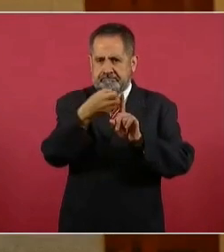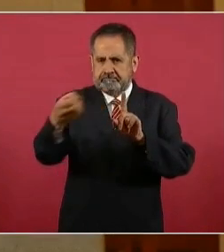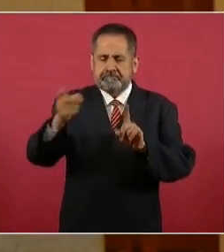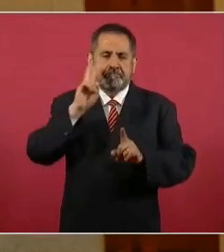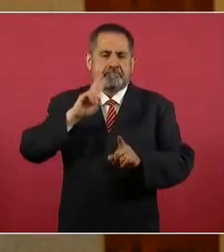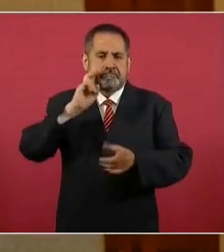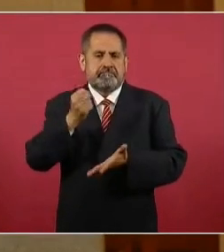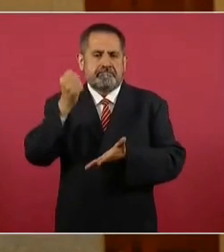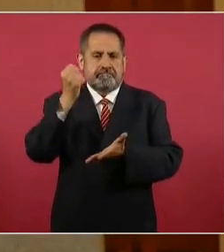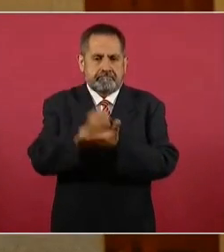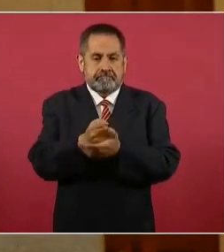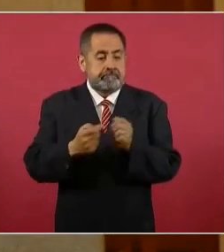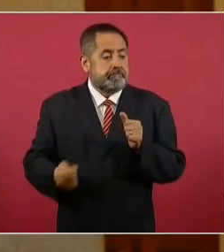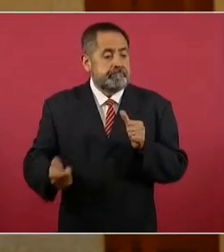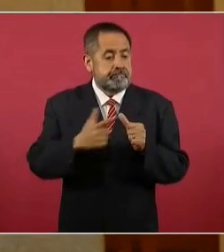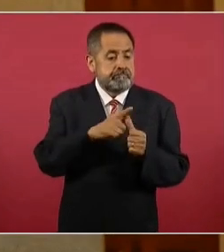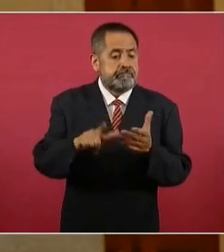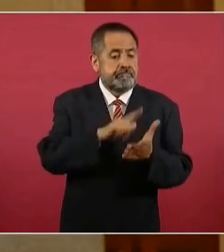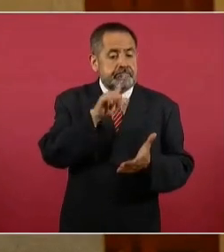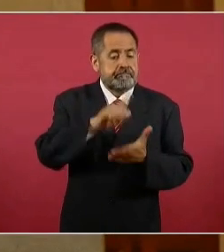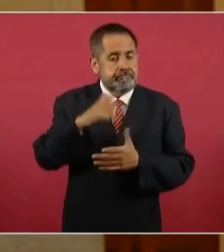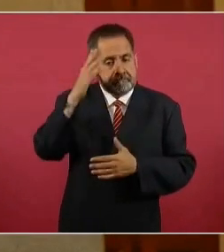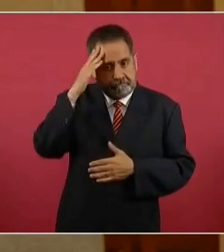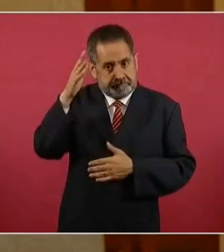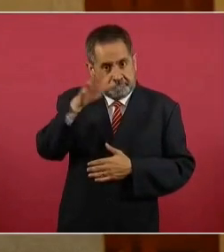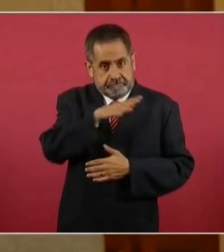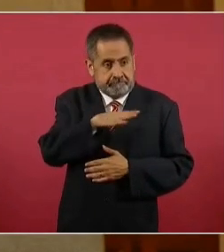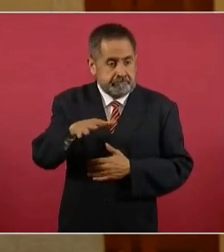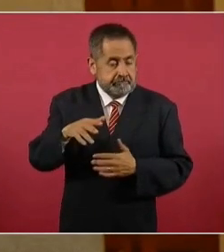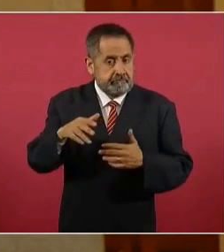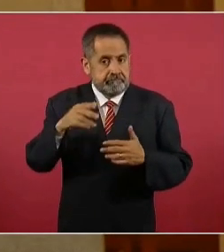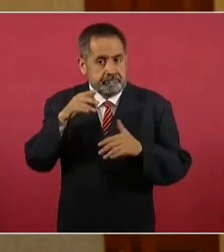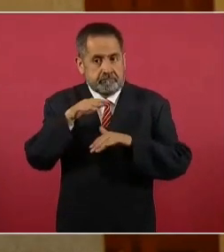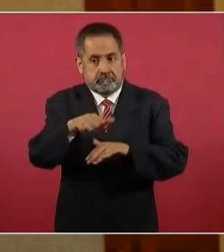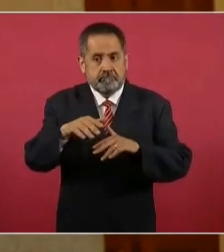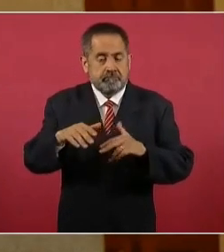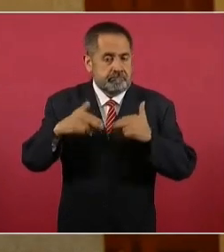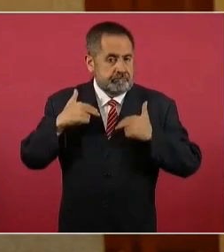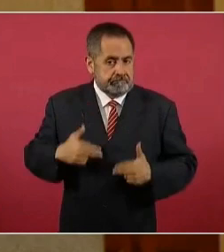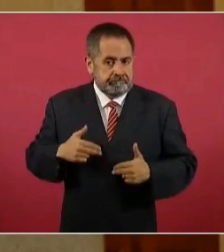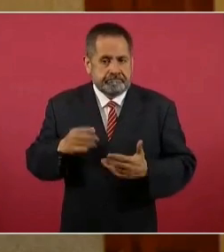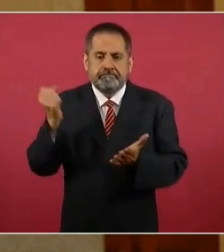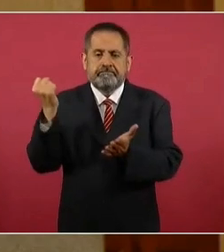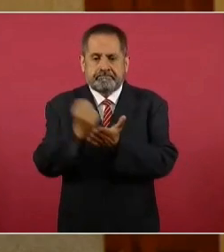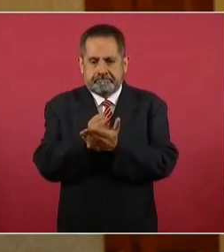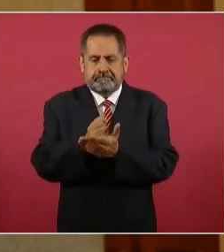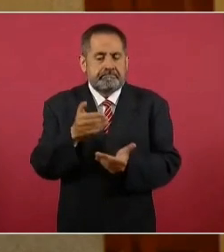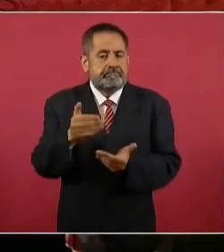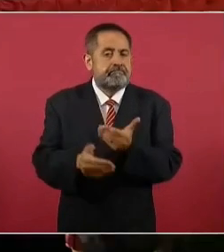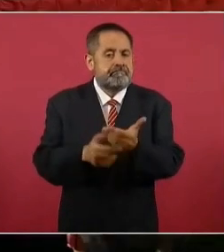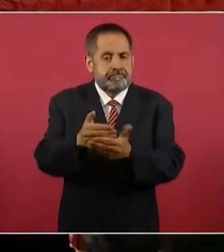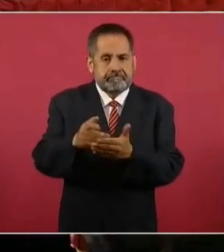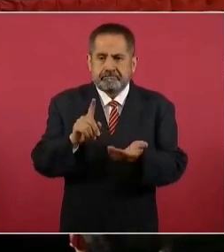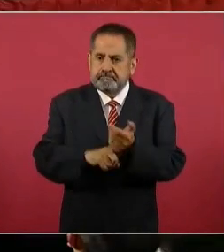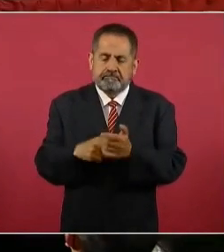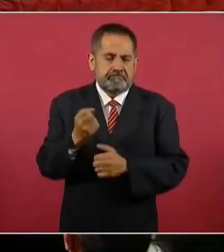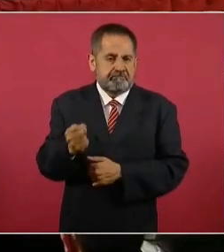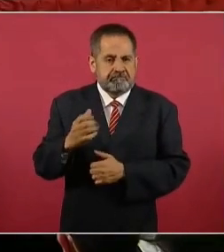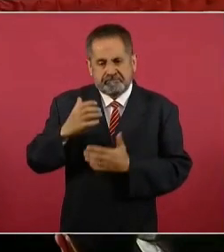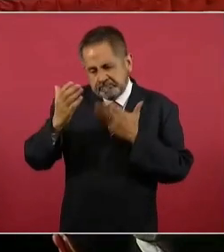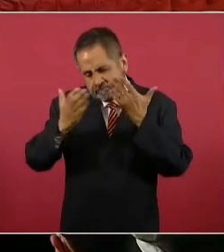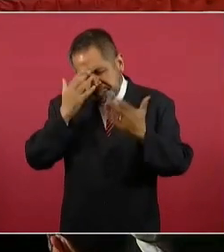apruebe la primera Ley General de Humanidades, Ciencias, Tecnologías e Innovación, promovemos el avance riguroso del